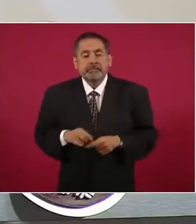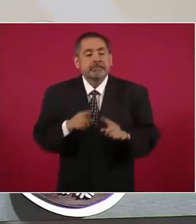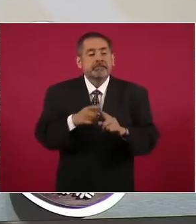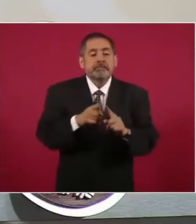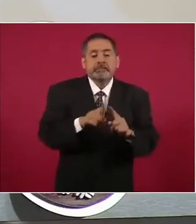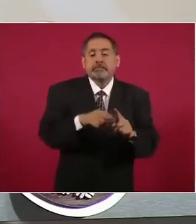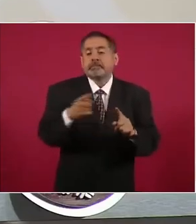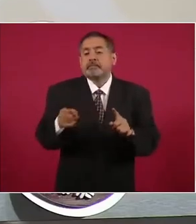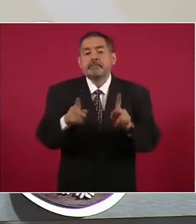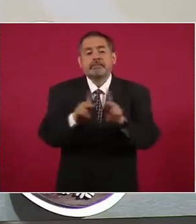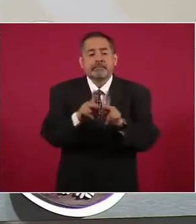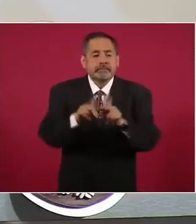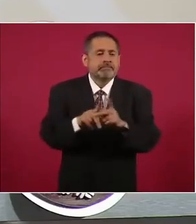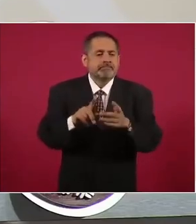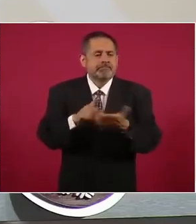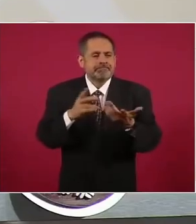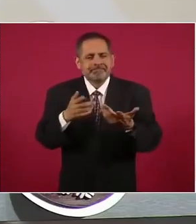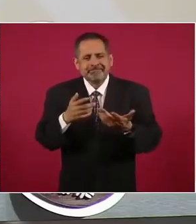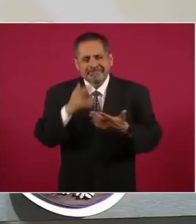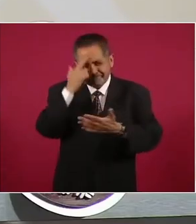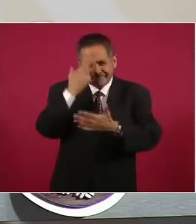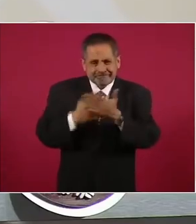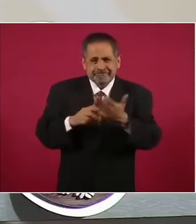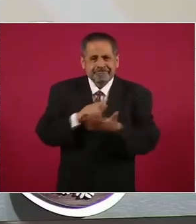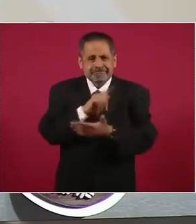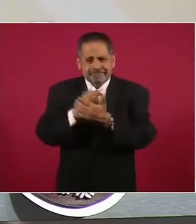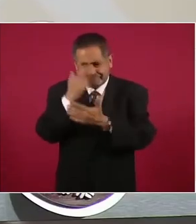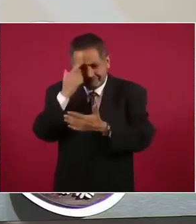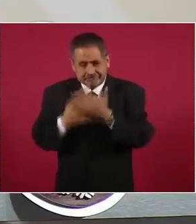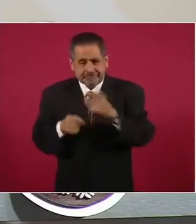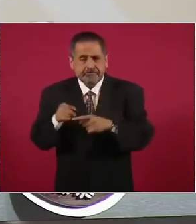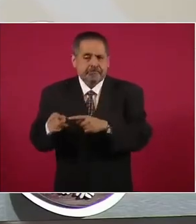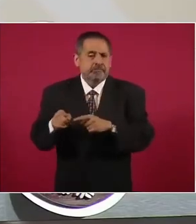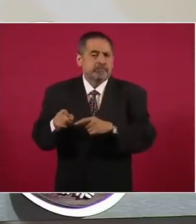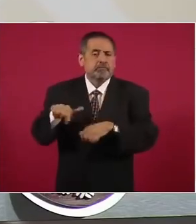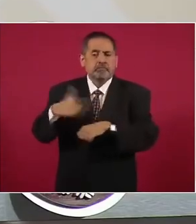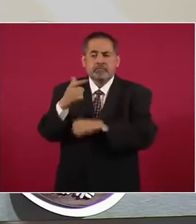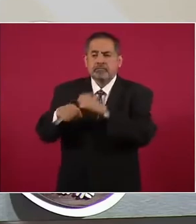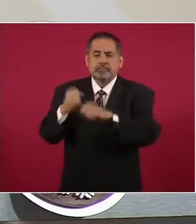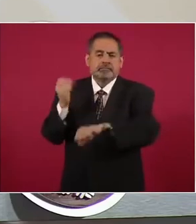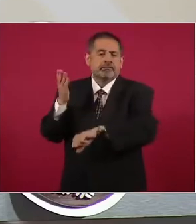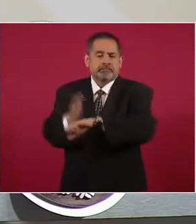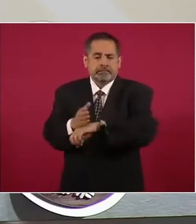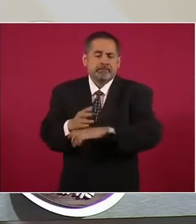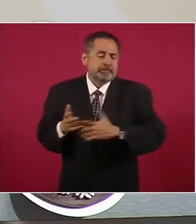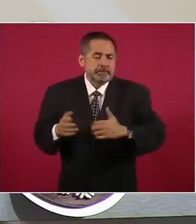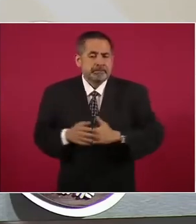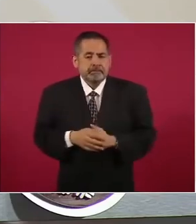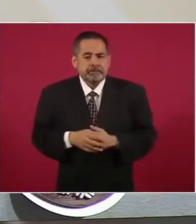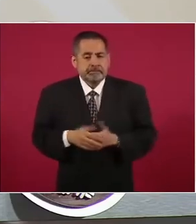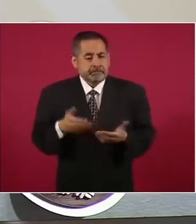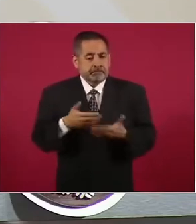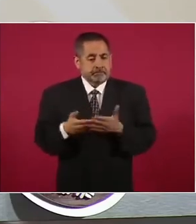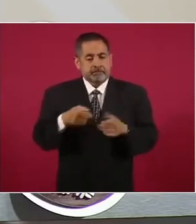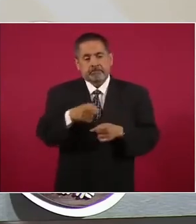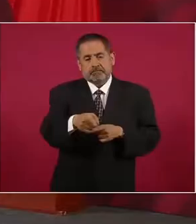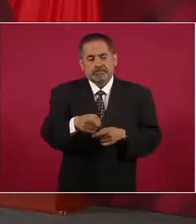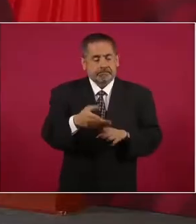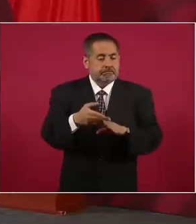delincuente y enfrentaba una condena de doce años de prisión y dos años antes, ahora,